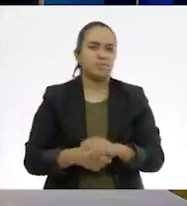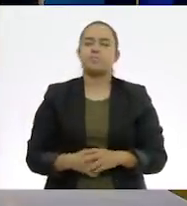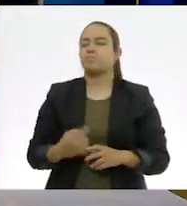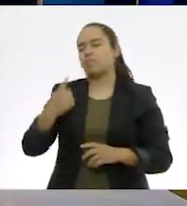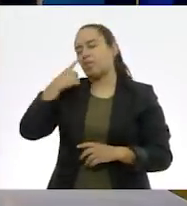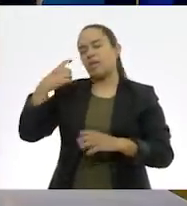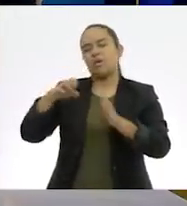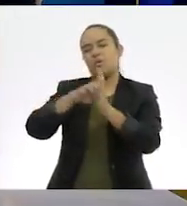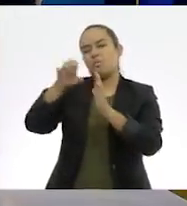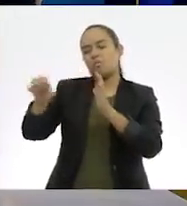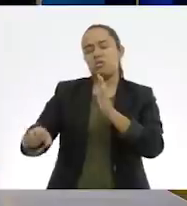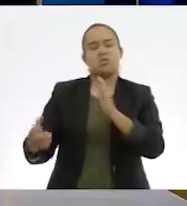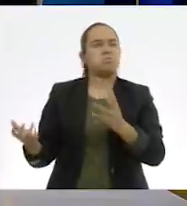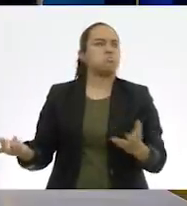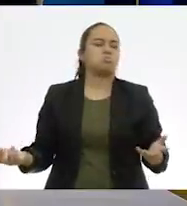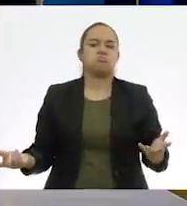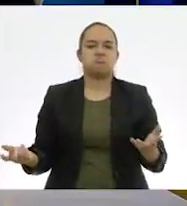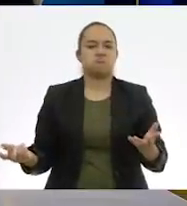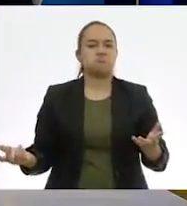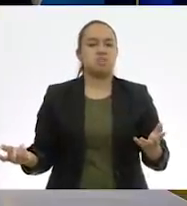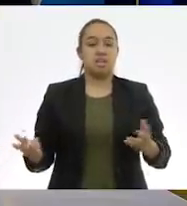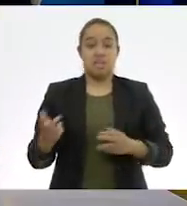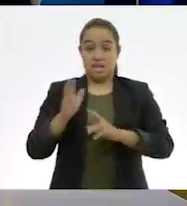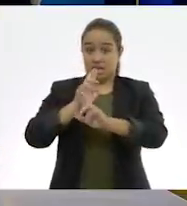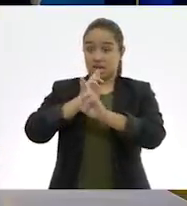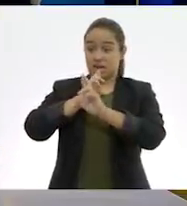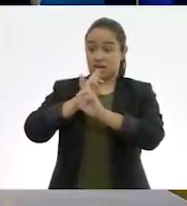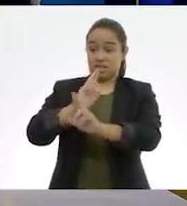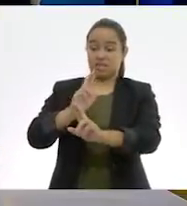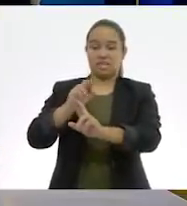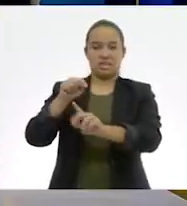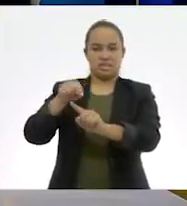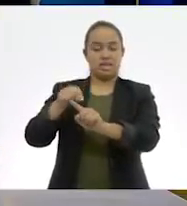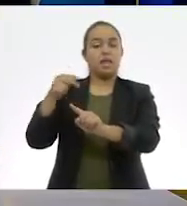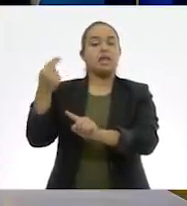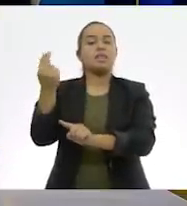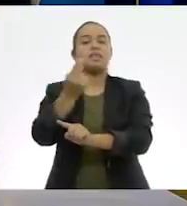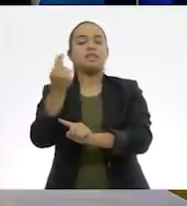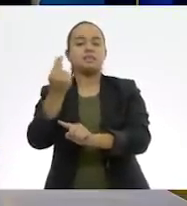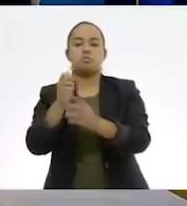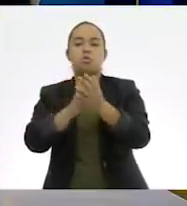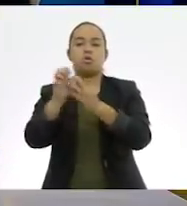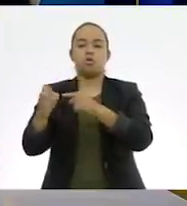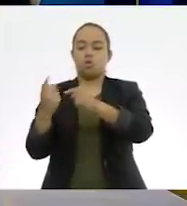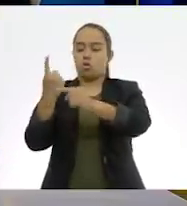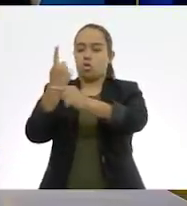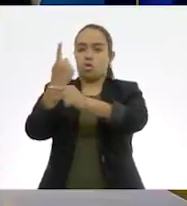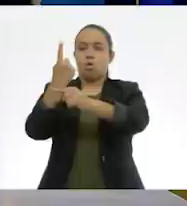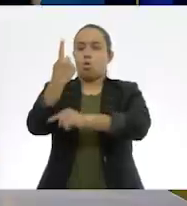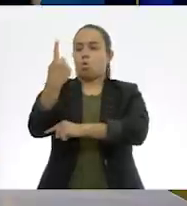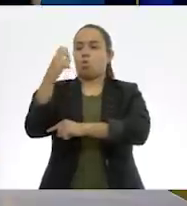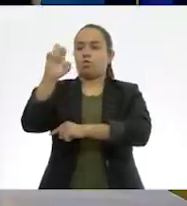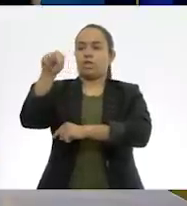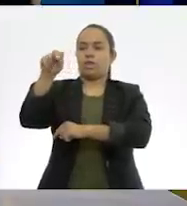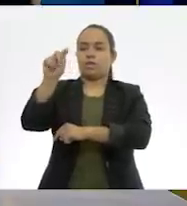ejemplo, que nos den que el resultado al que tenemos que llegar sea, por ejemplo, un entero